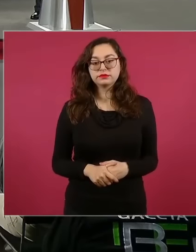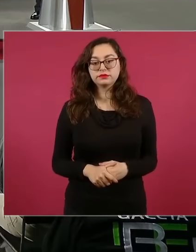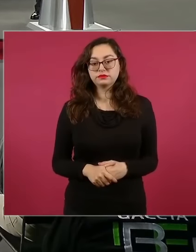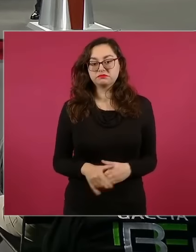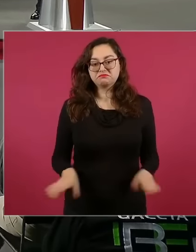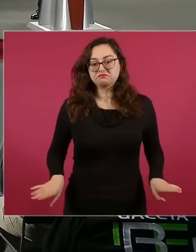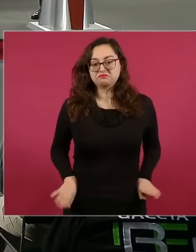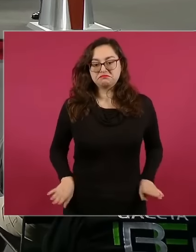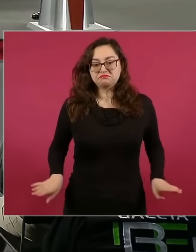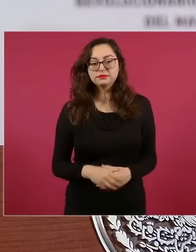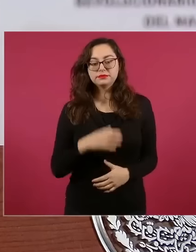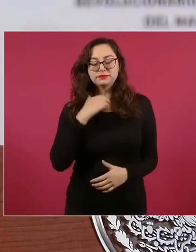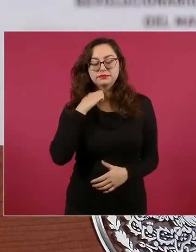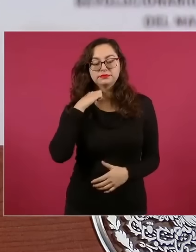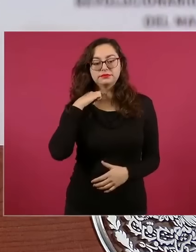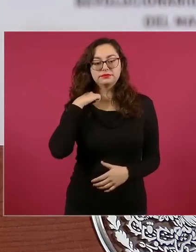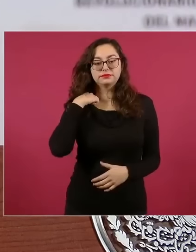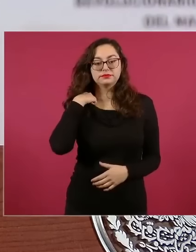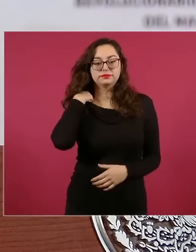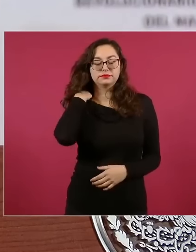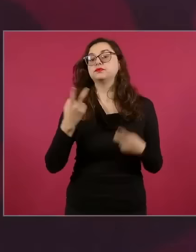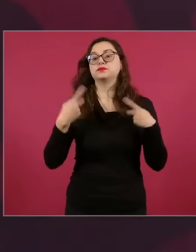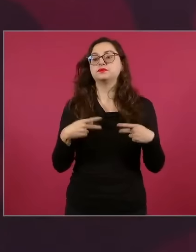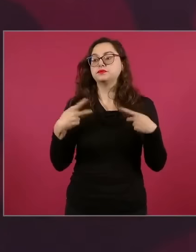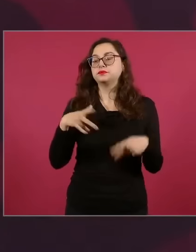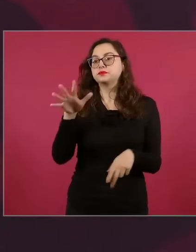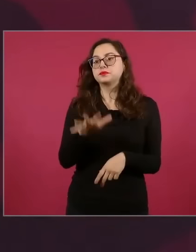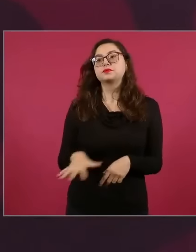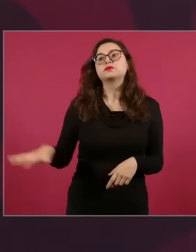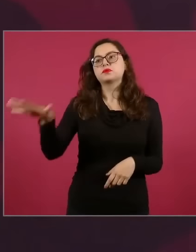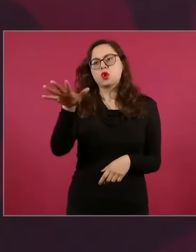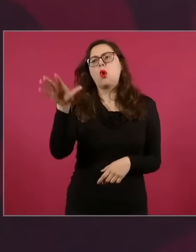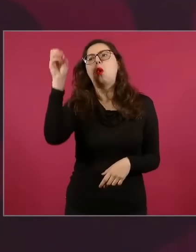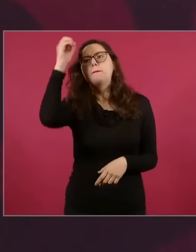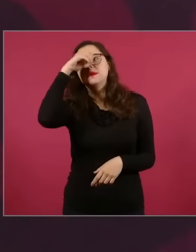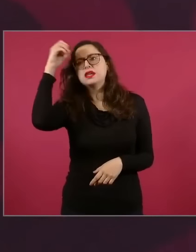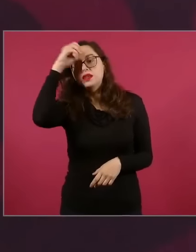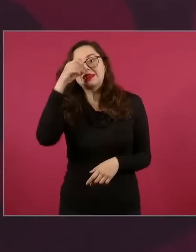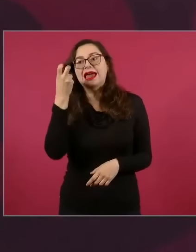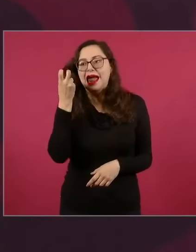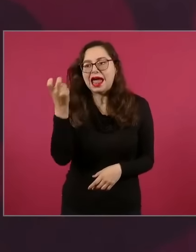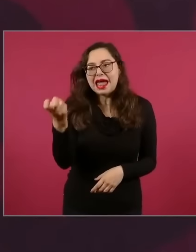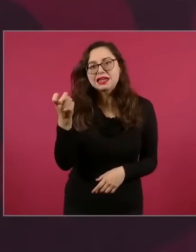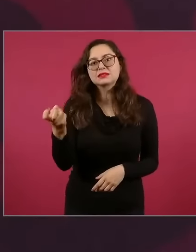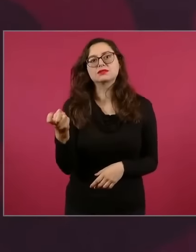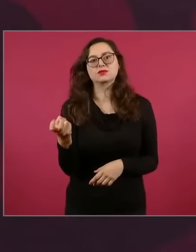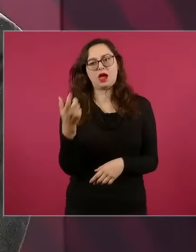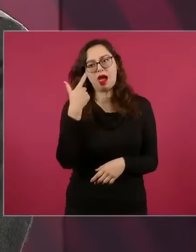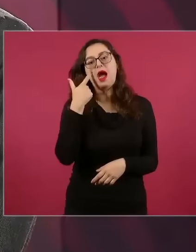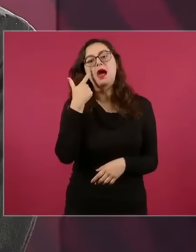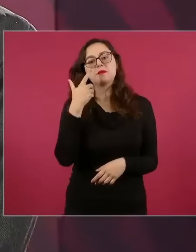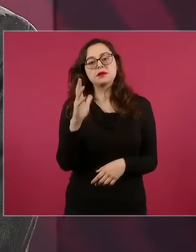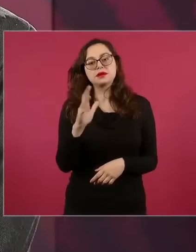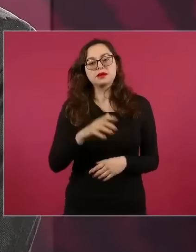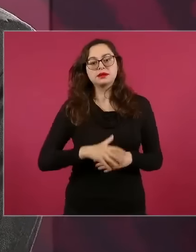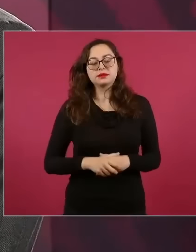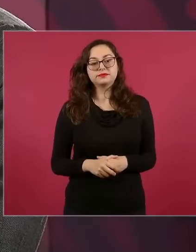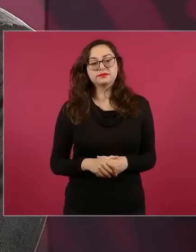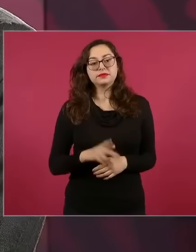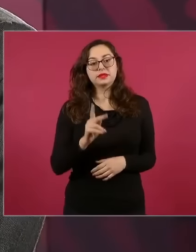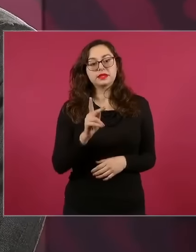actitud intervencionista, a ver qué va a opinar la gente. y le hago la pregunta